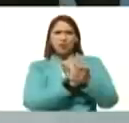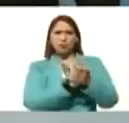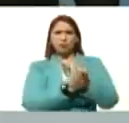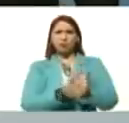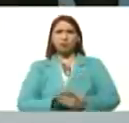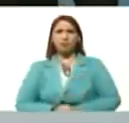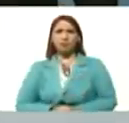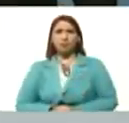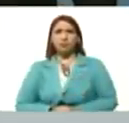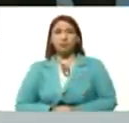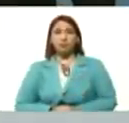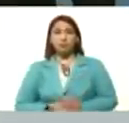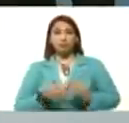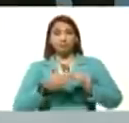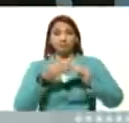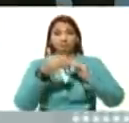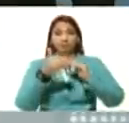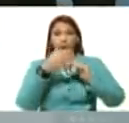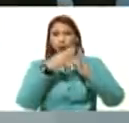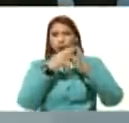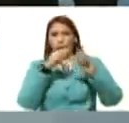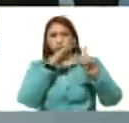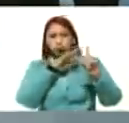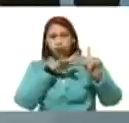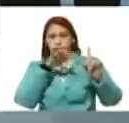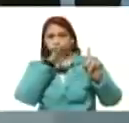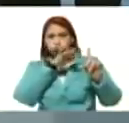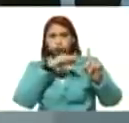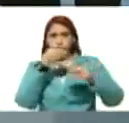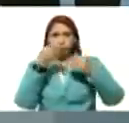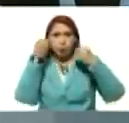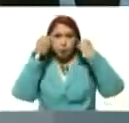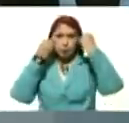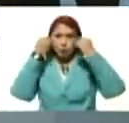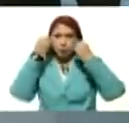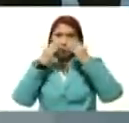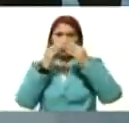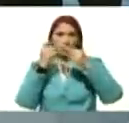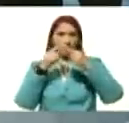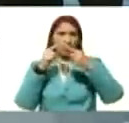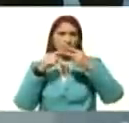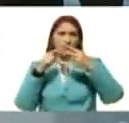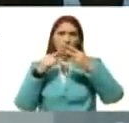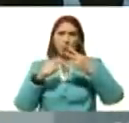y está detrás, de todas estas conspiraciones, y de todas estas cosas,